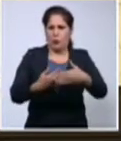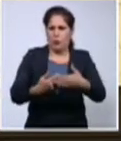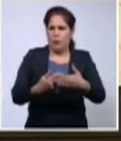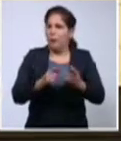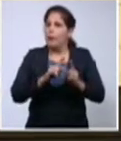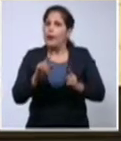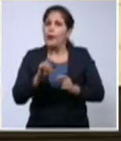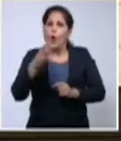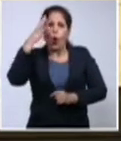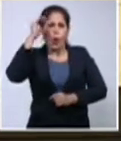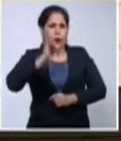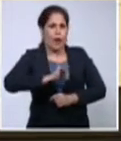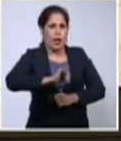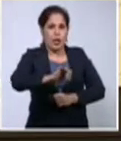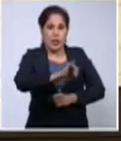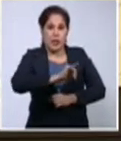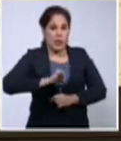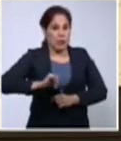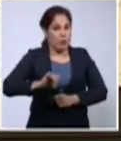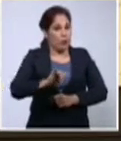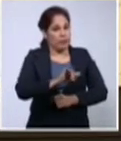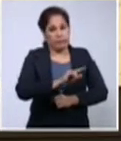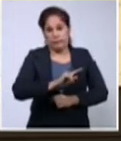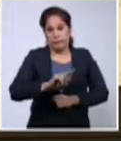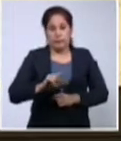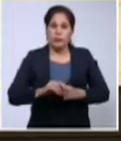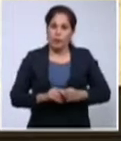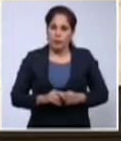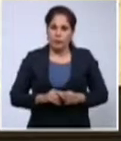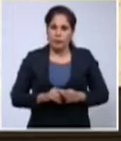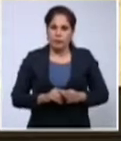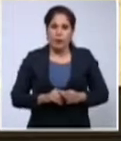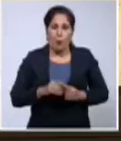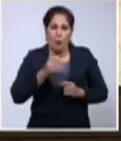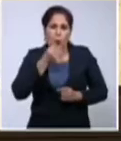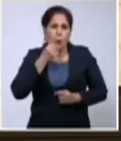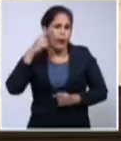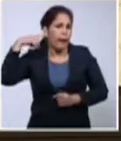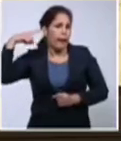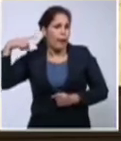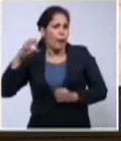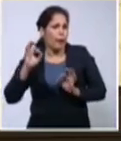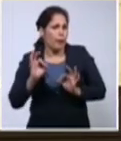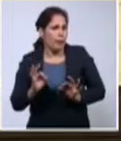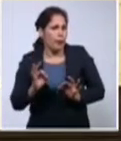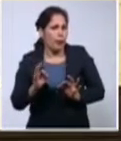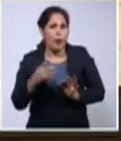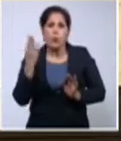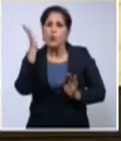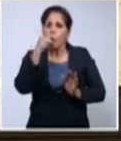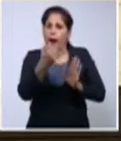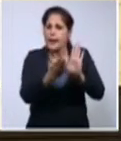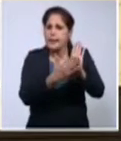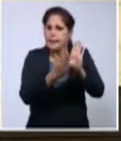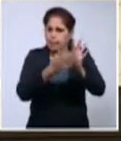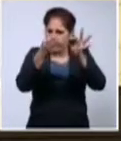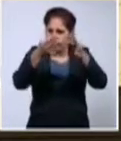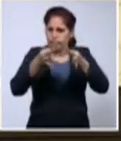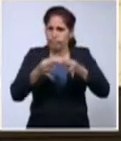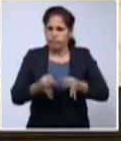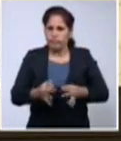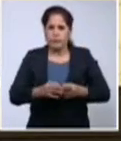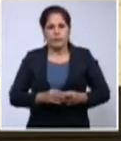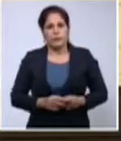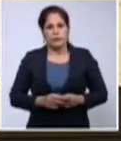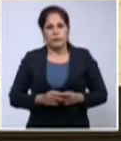misma lógica a la hipótesis de las microondas para la cual no hay, o para la cual hay